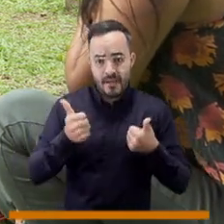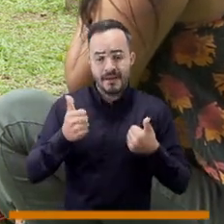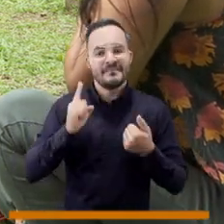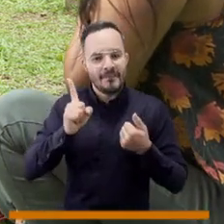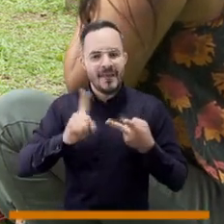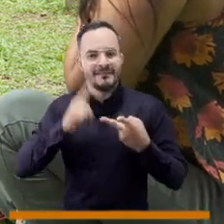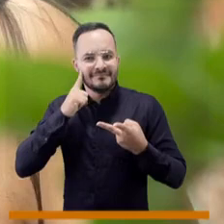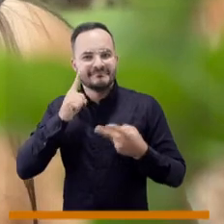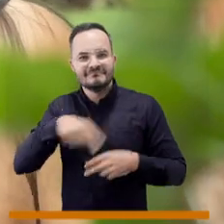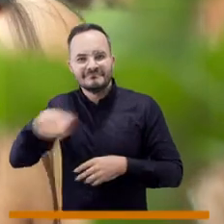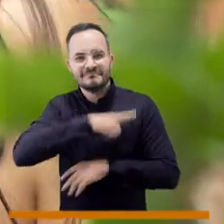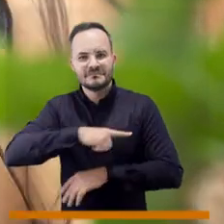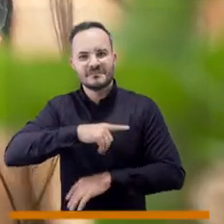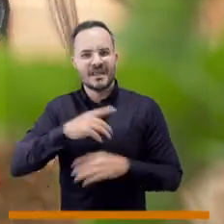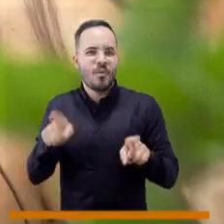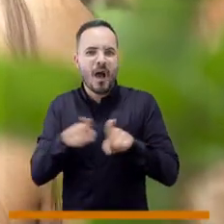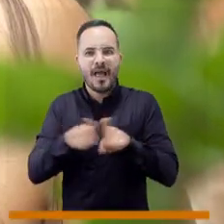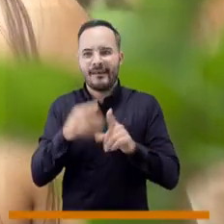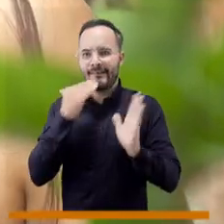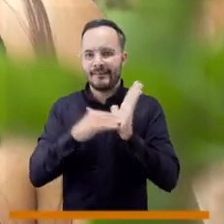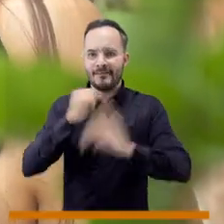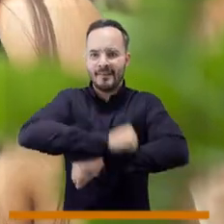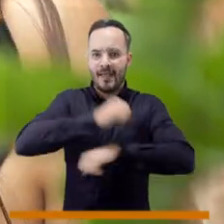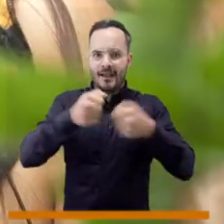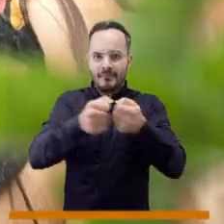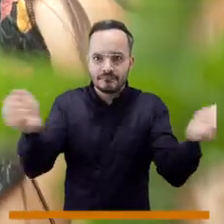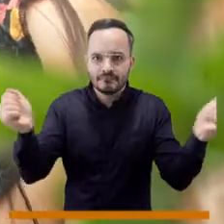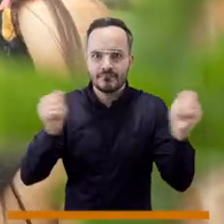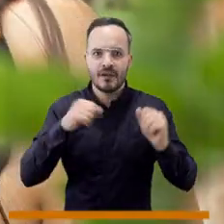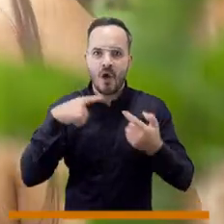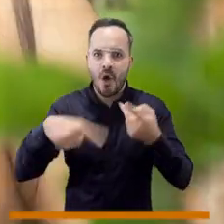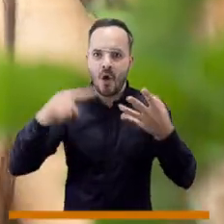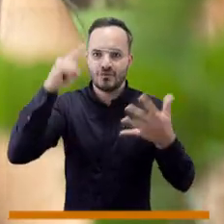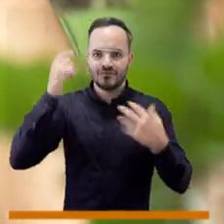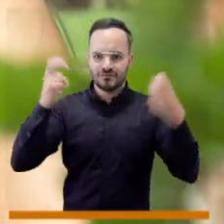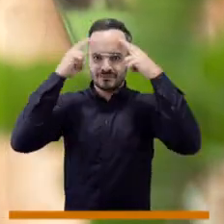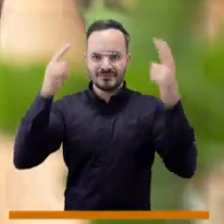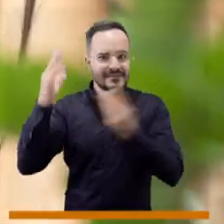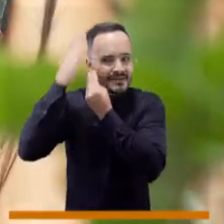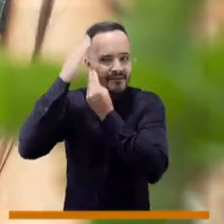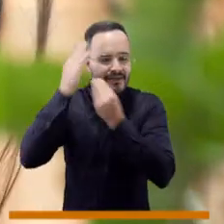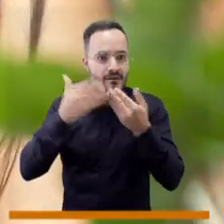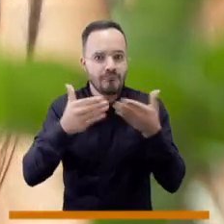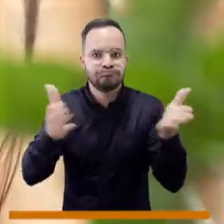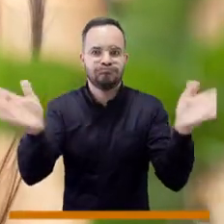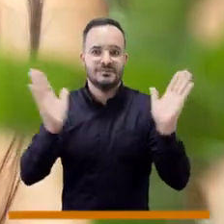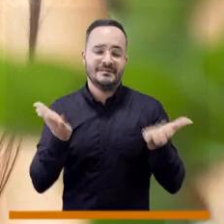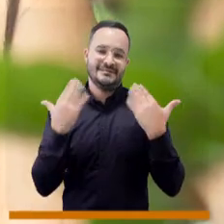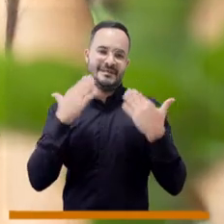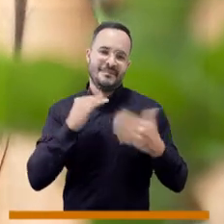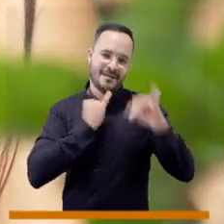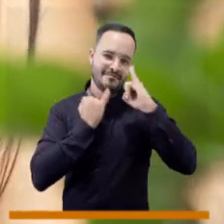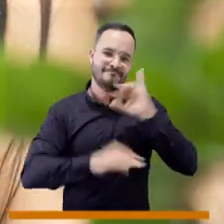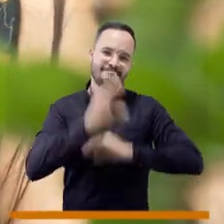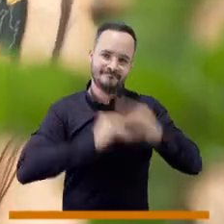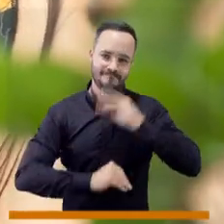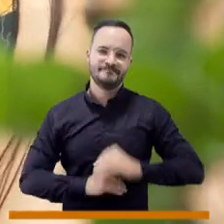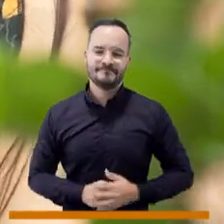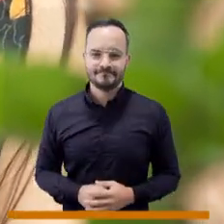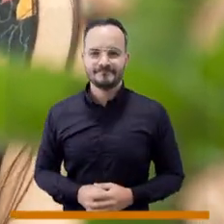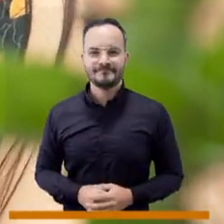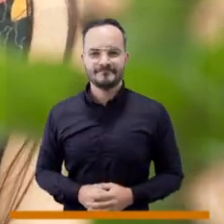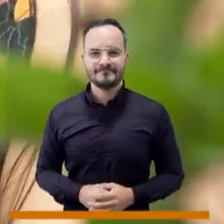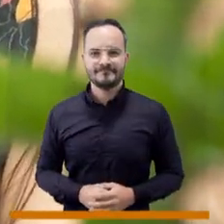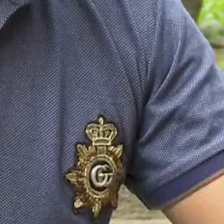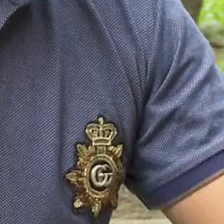son un medio de comunicación, sino que también son una ventana que se abre hacia otras formas de entender el mundo, hacia otros